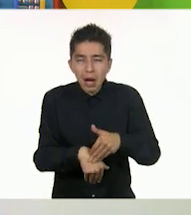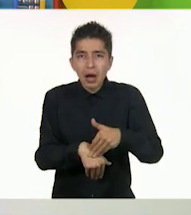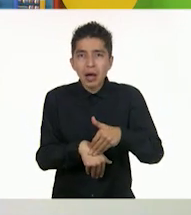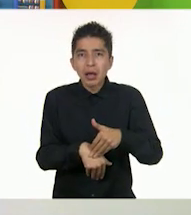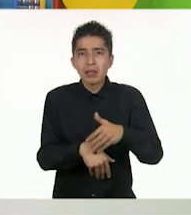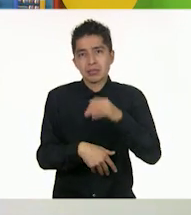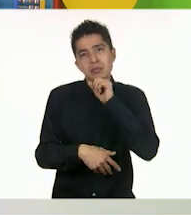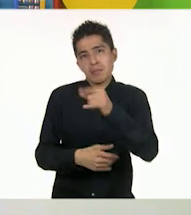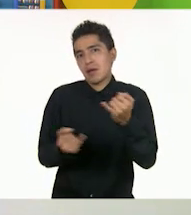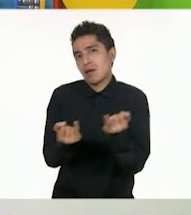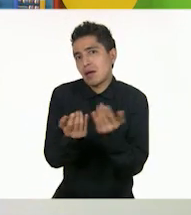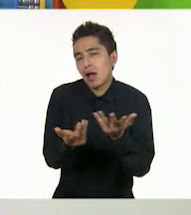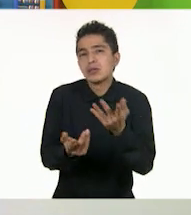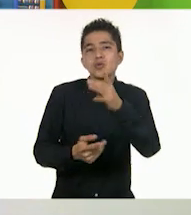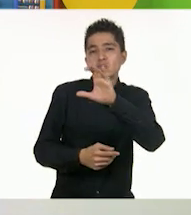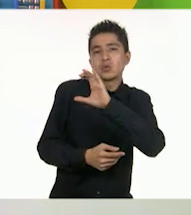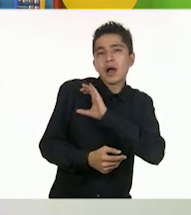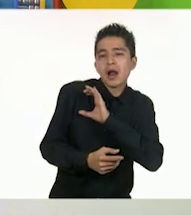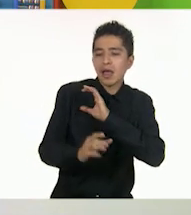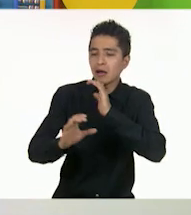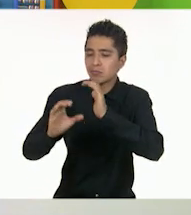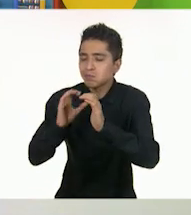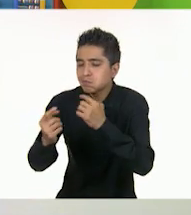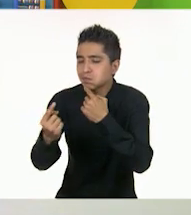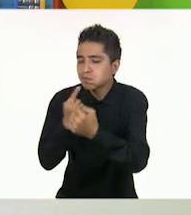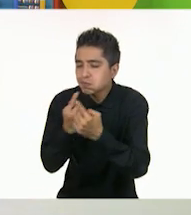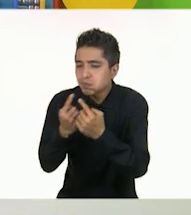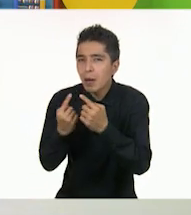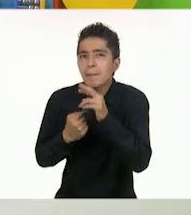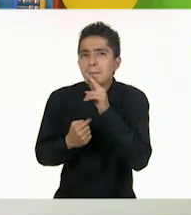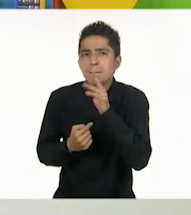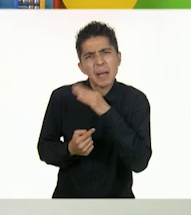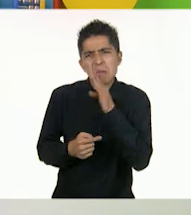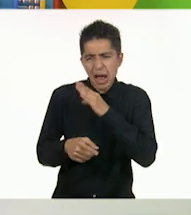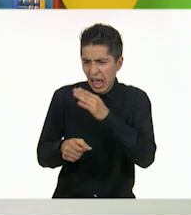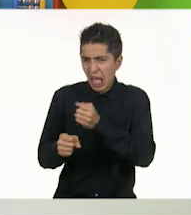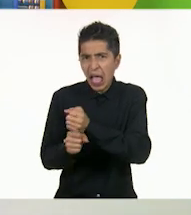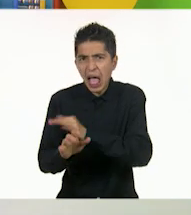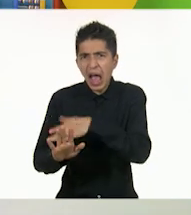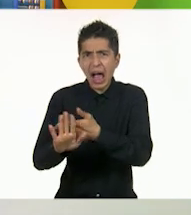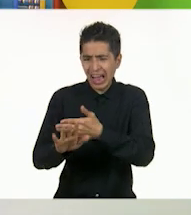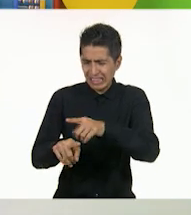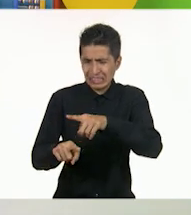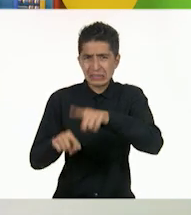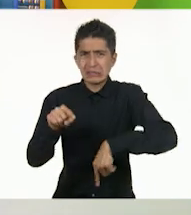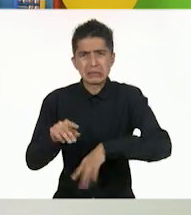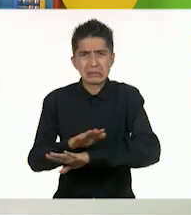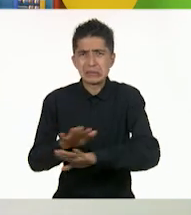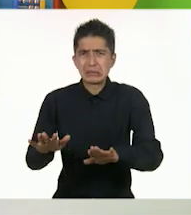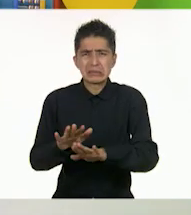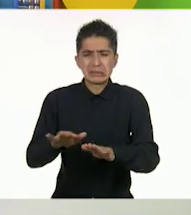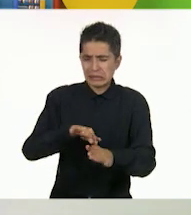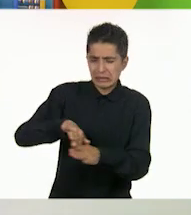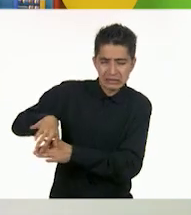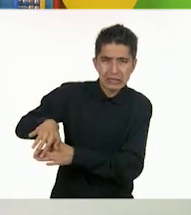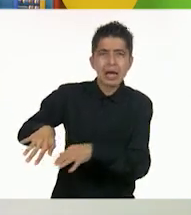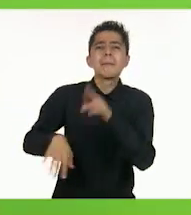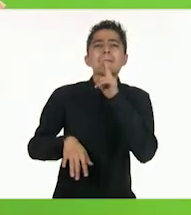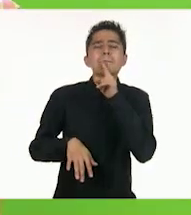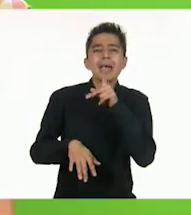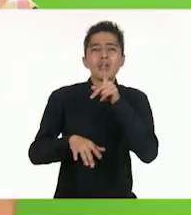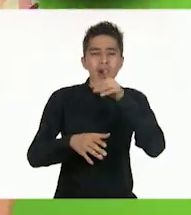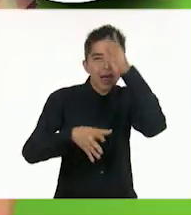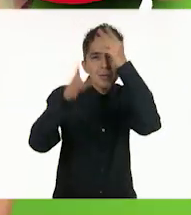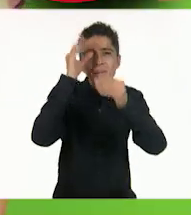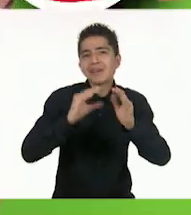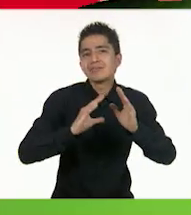Educar con cariño, usando el diálogo y evitando los malos tratos, es la mejor forma en que podemos aprender. Y hablando